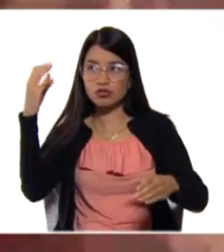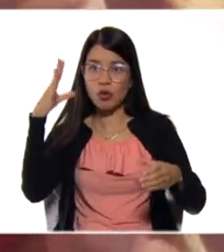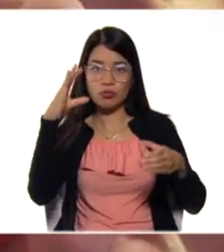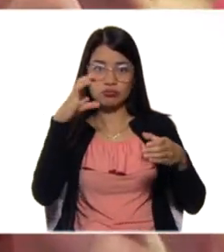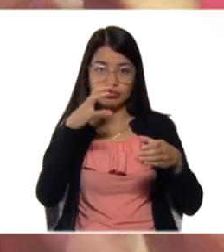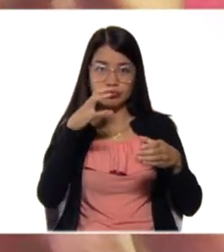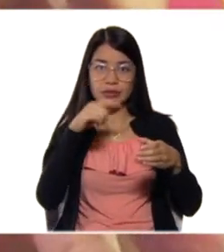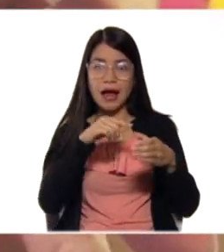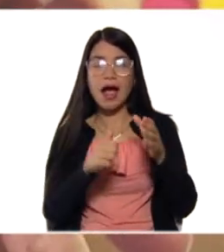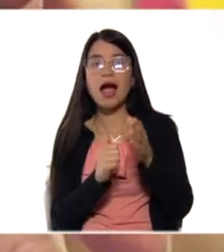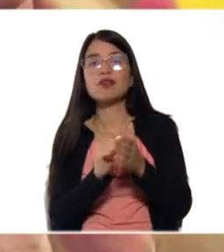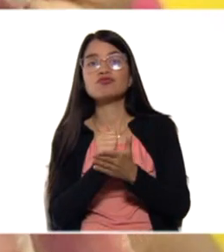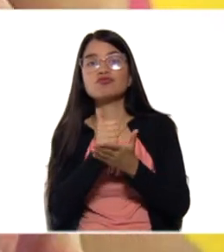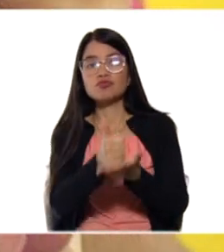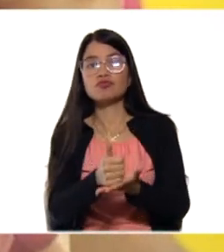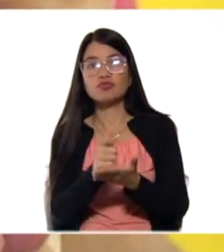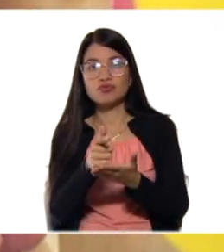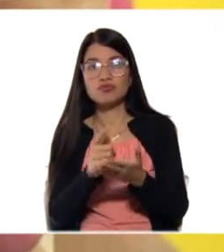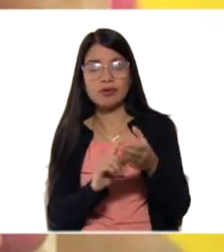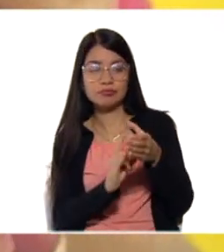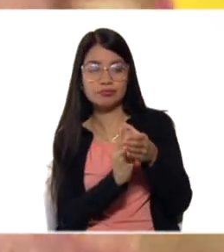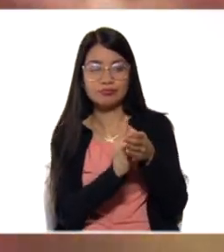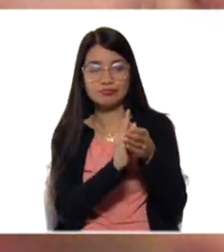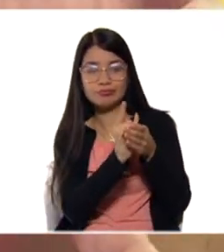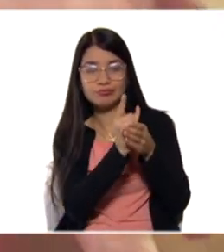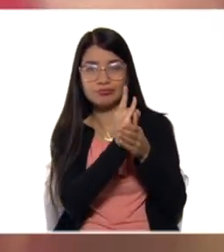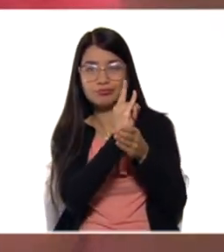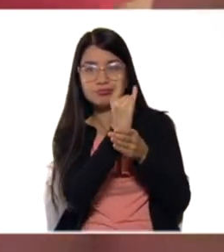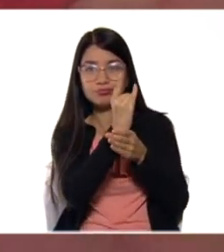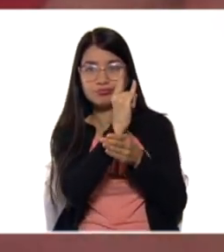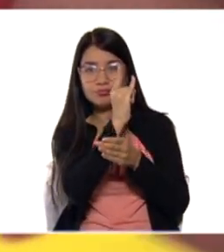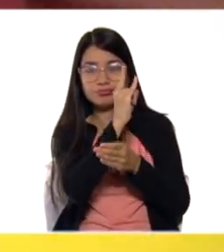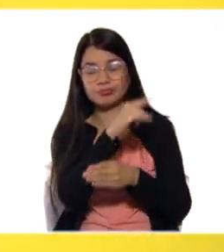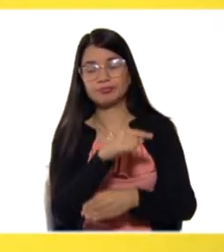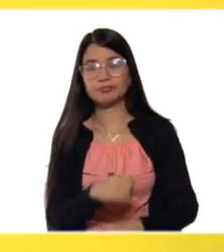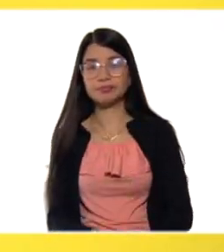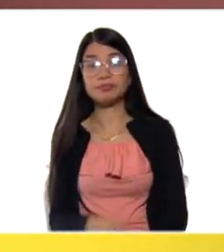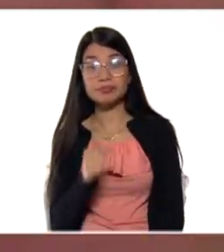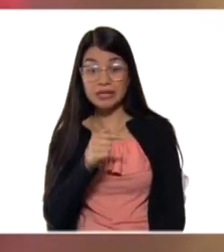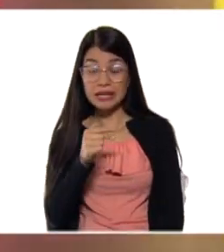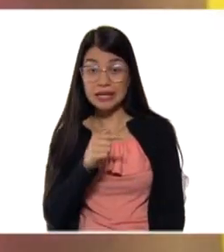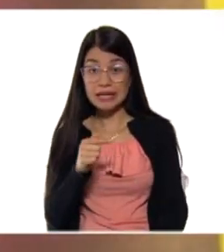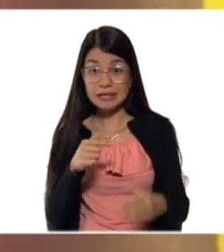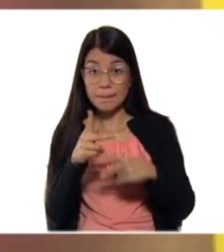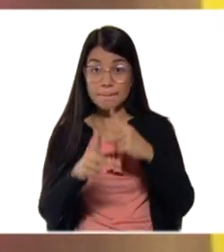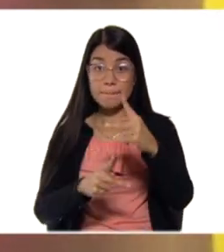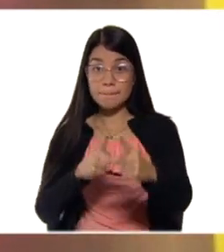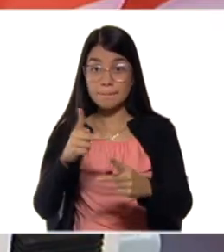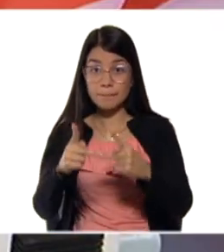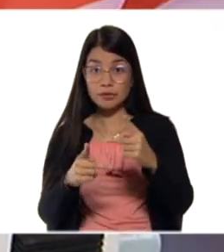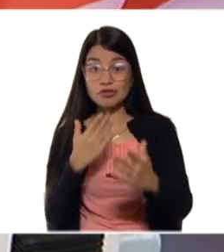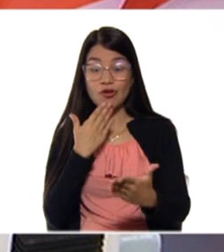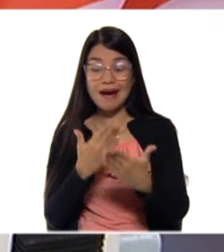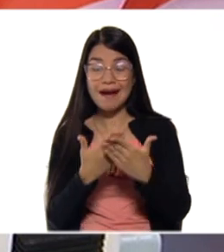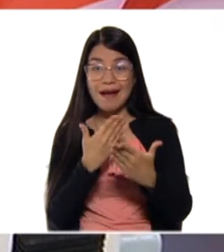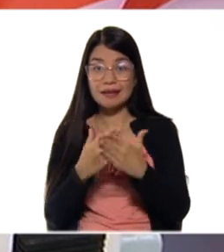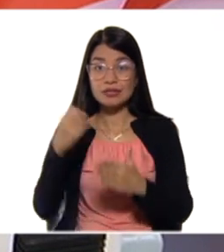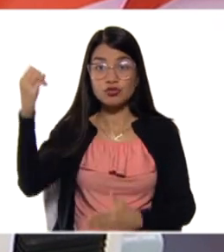Entonces, esa fotosíntesis se da gracias a la energía que absorbe del sol,